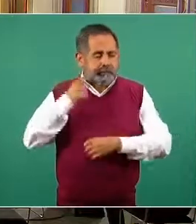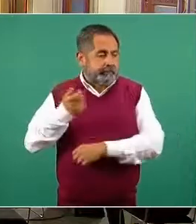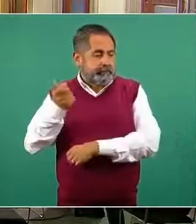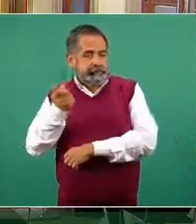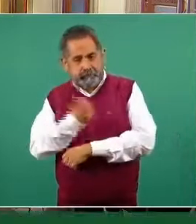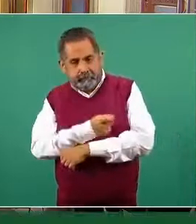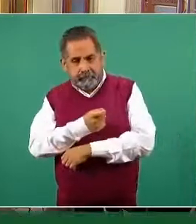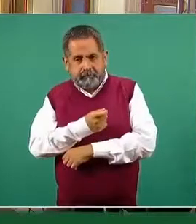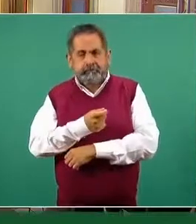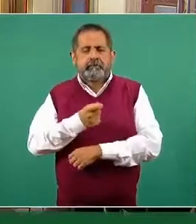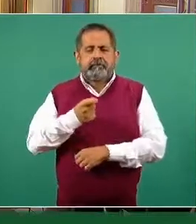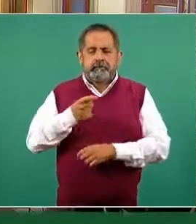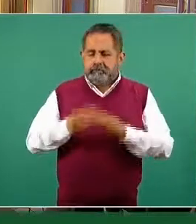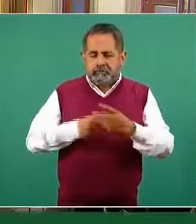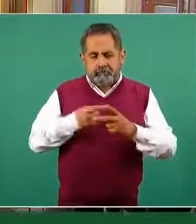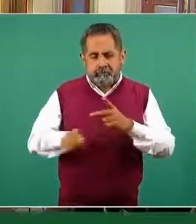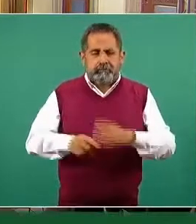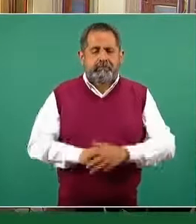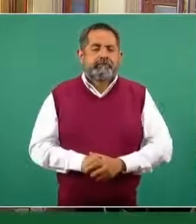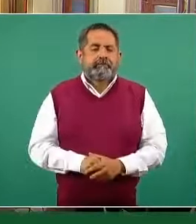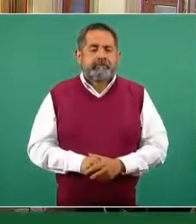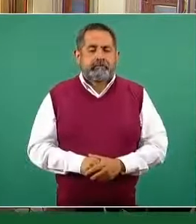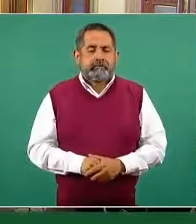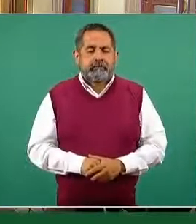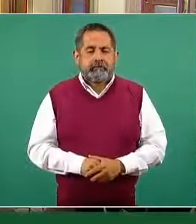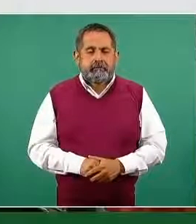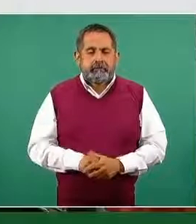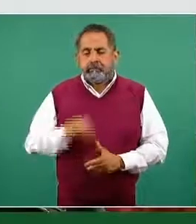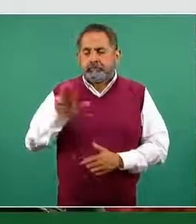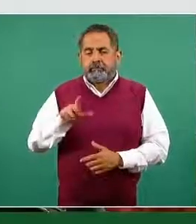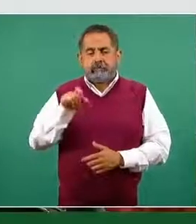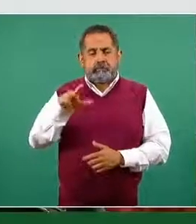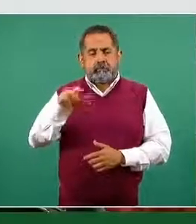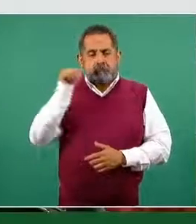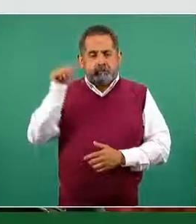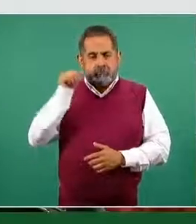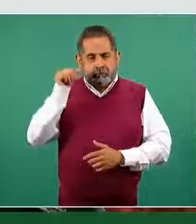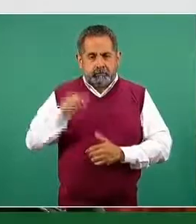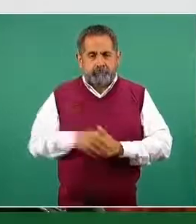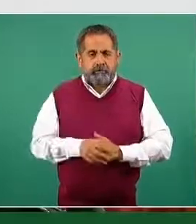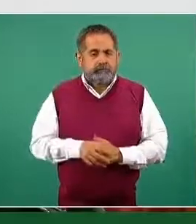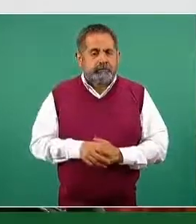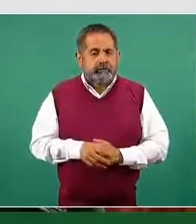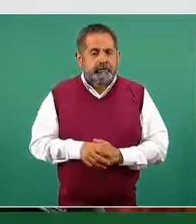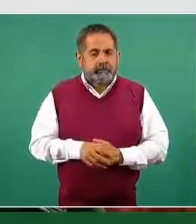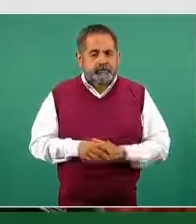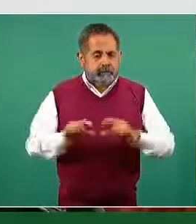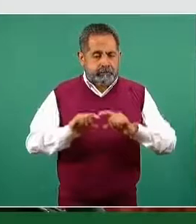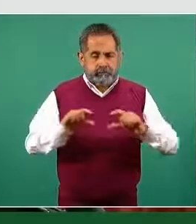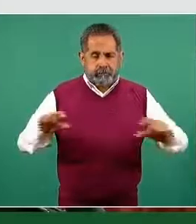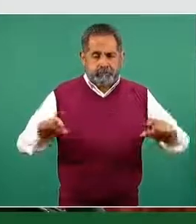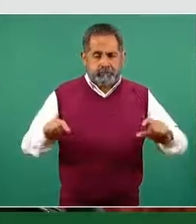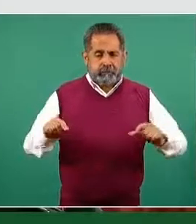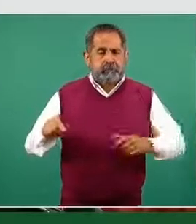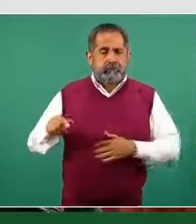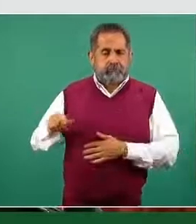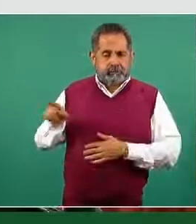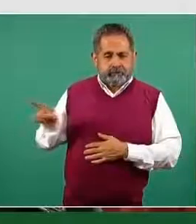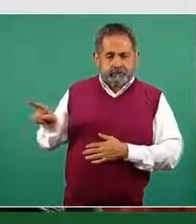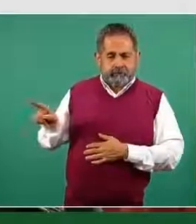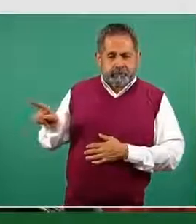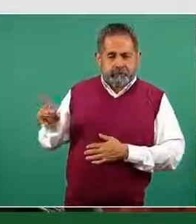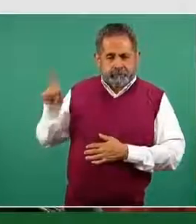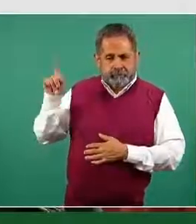poderse aplicar la vacuna. Miércoles 28 de abril, la plataforma mivacuna